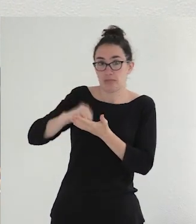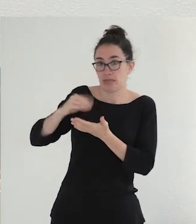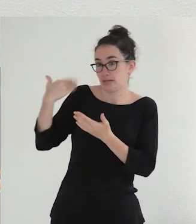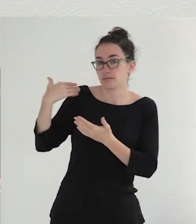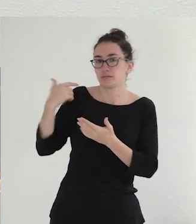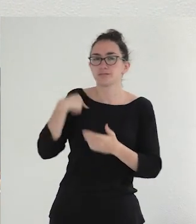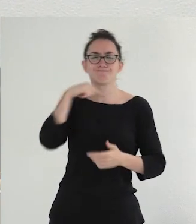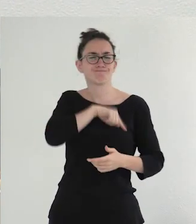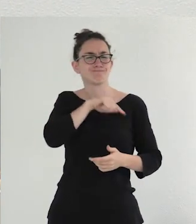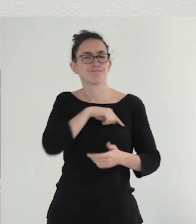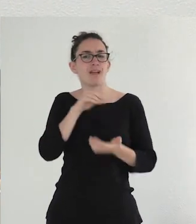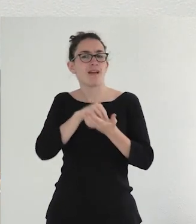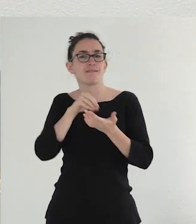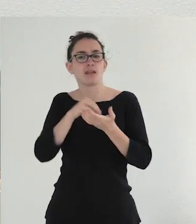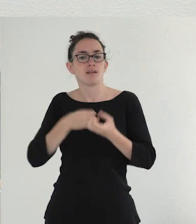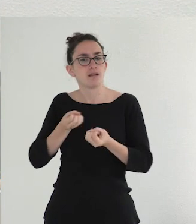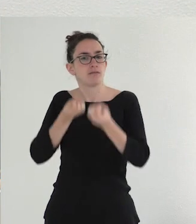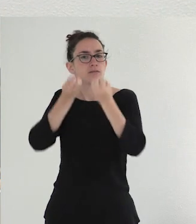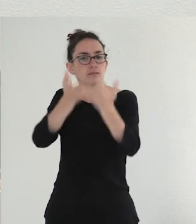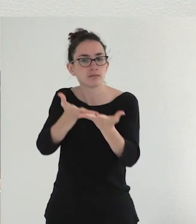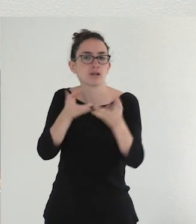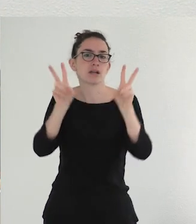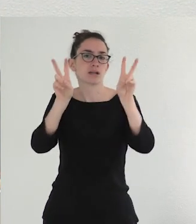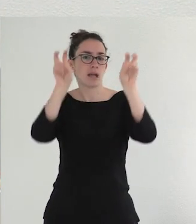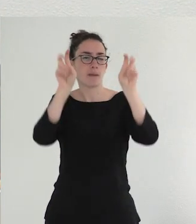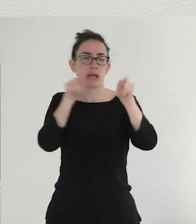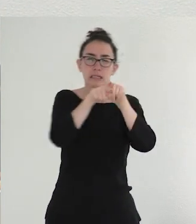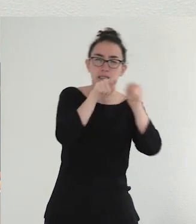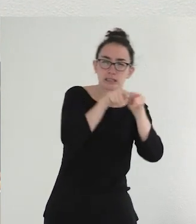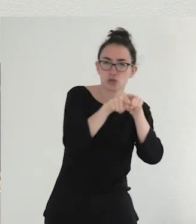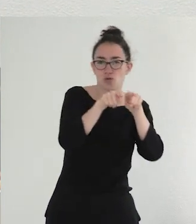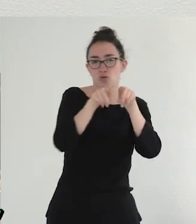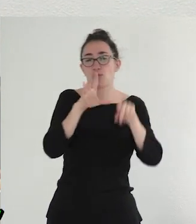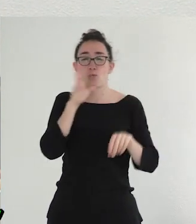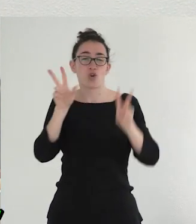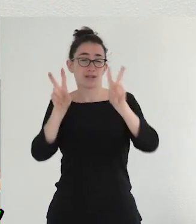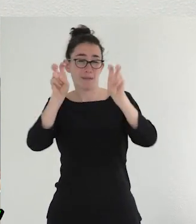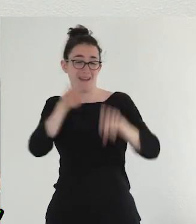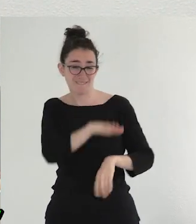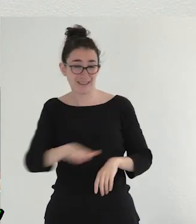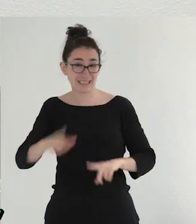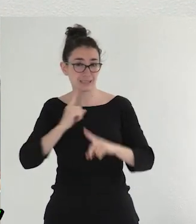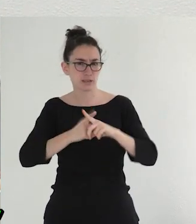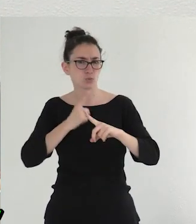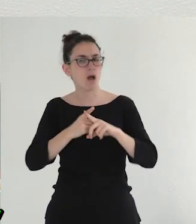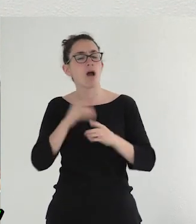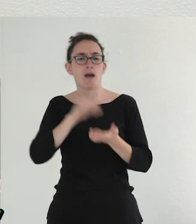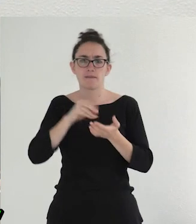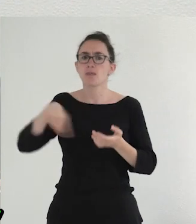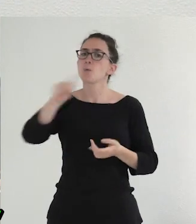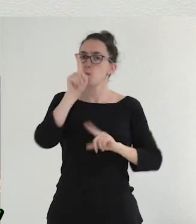que plantear discursos críticos en torno a algunos imaginarios de la transexualidad infantil era muy problemático y